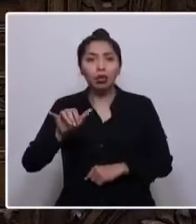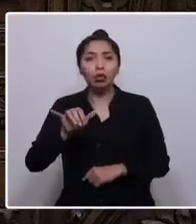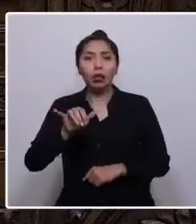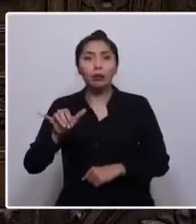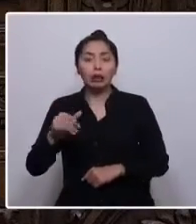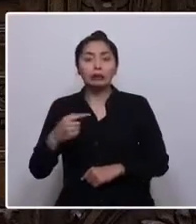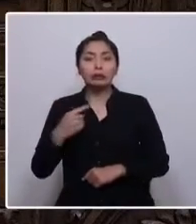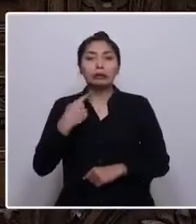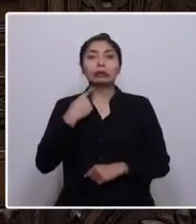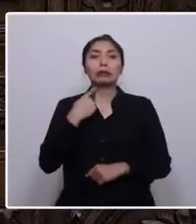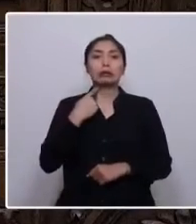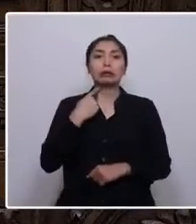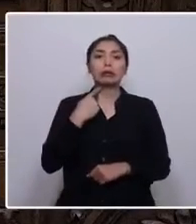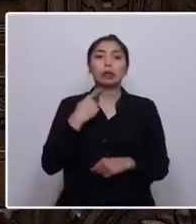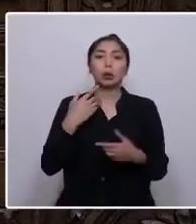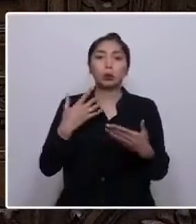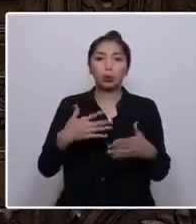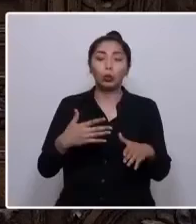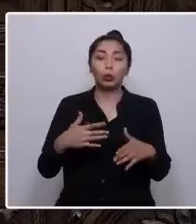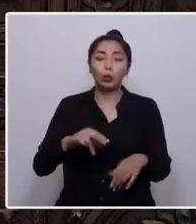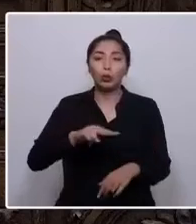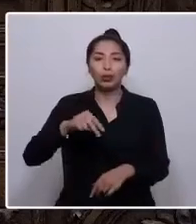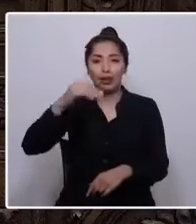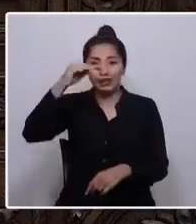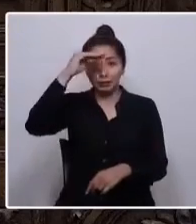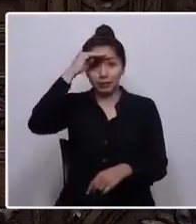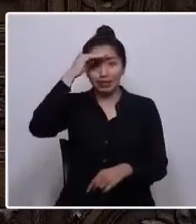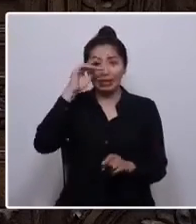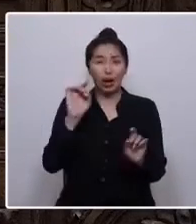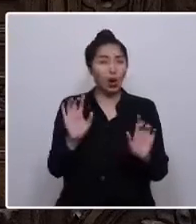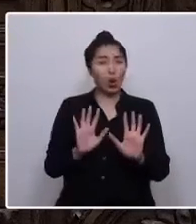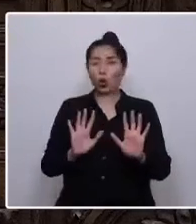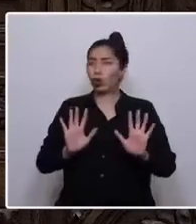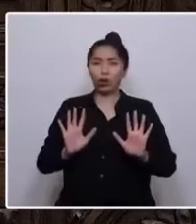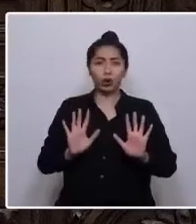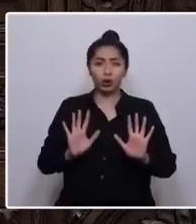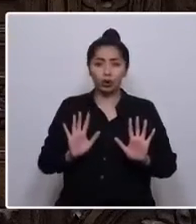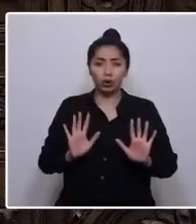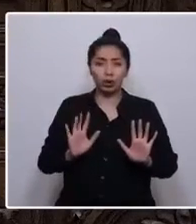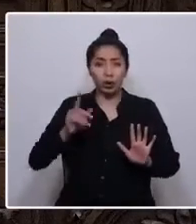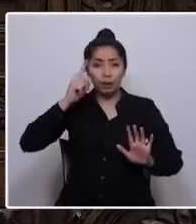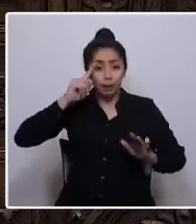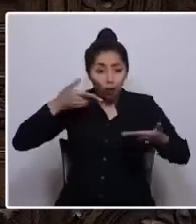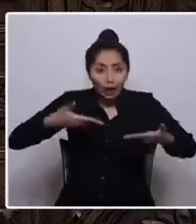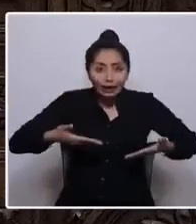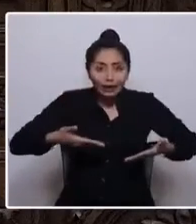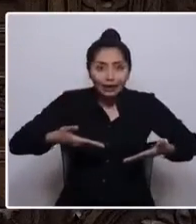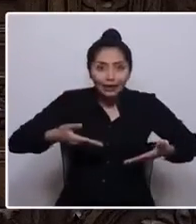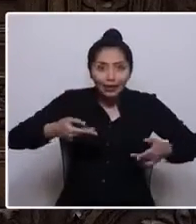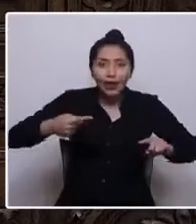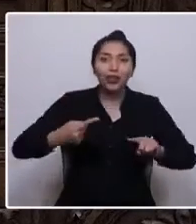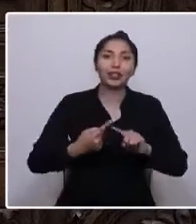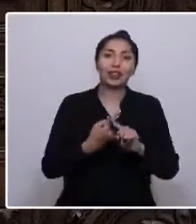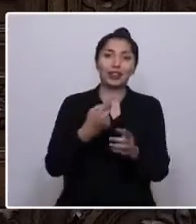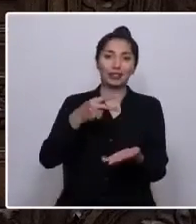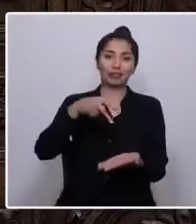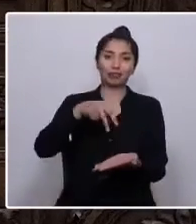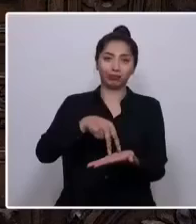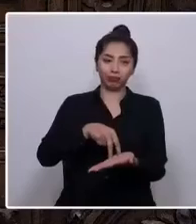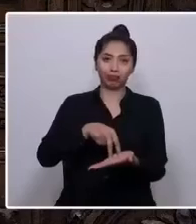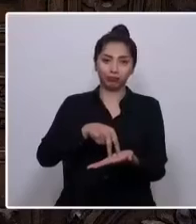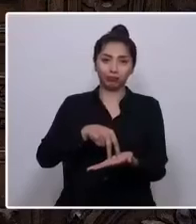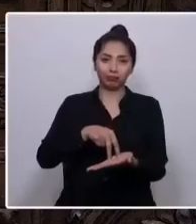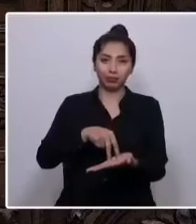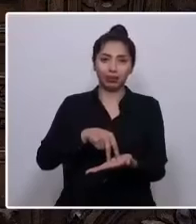inauguró nuestra propia experiencia del horror. Pero acá estamos de nuevo, tributando a quienes nos